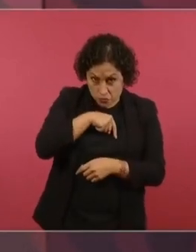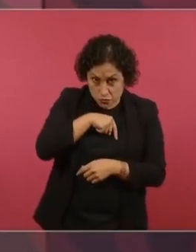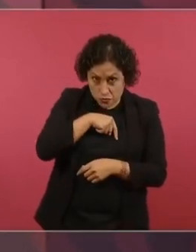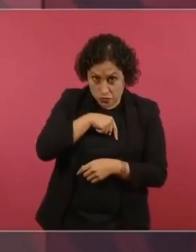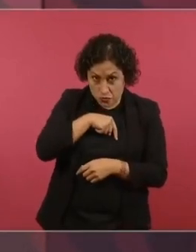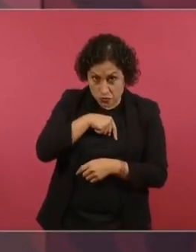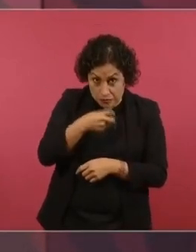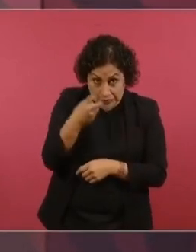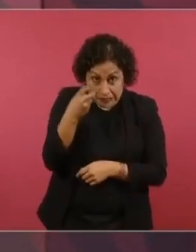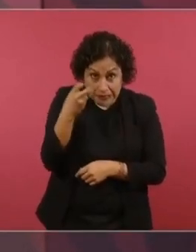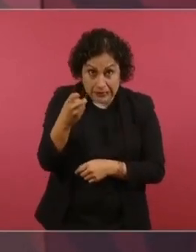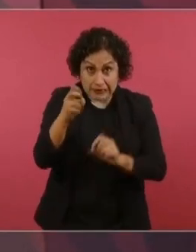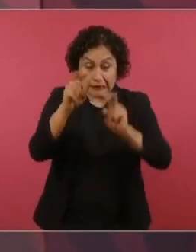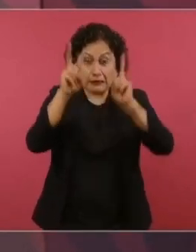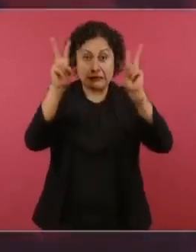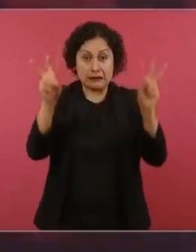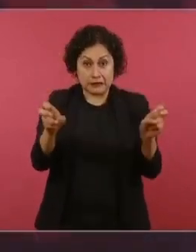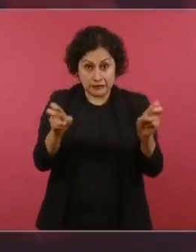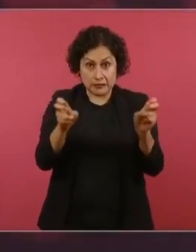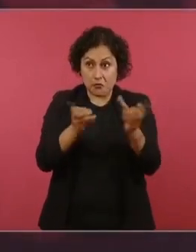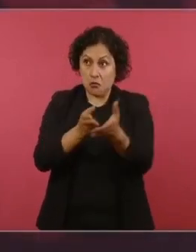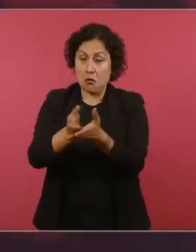¿O por qué no liberan a Sáenz?